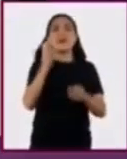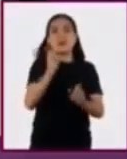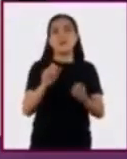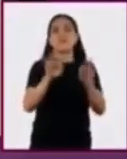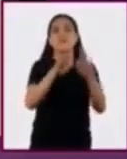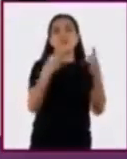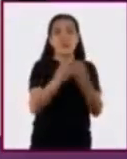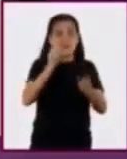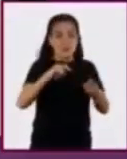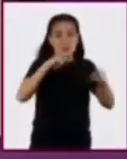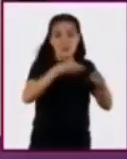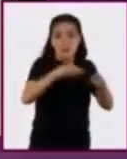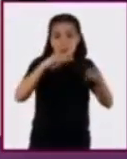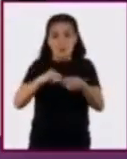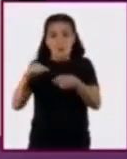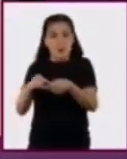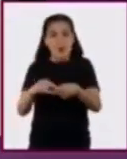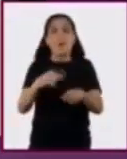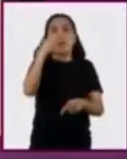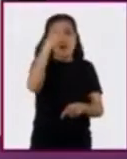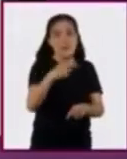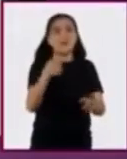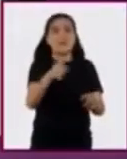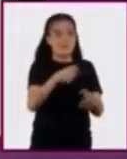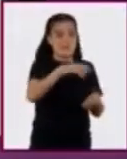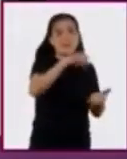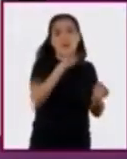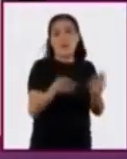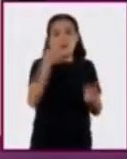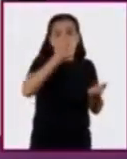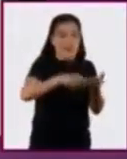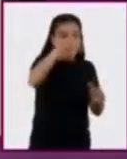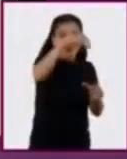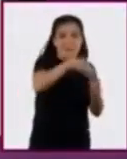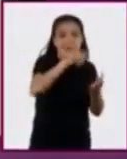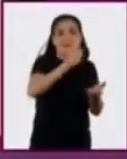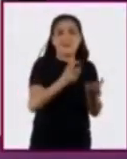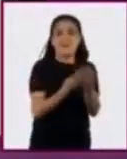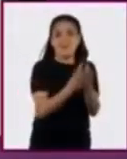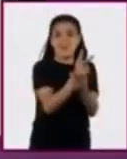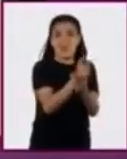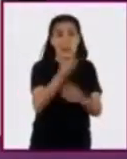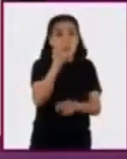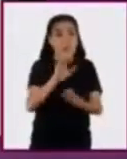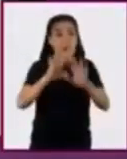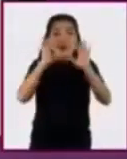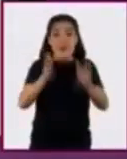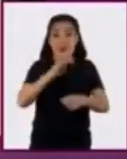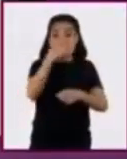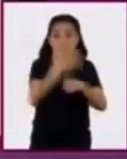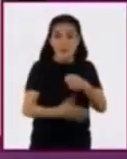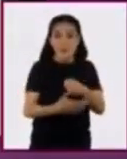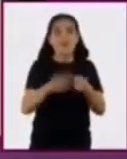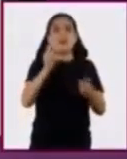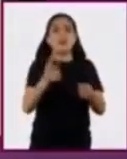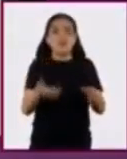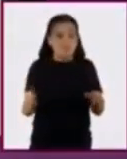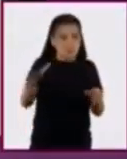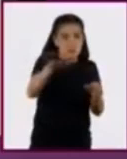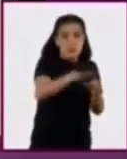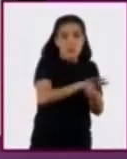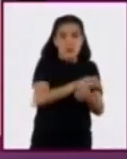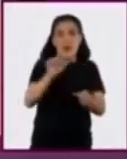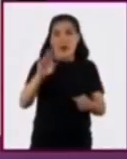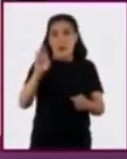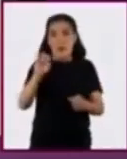formar cuadrículas para depositar las semillas. Una vez terminado, se cubre con abono.